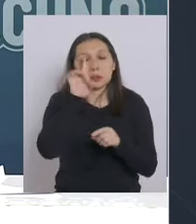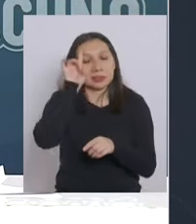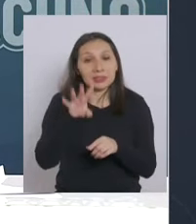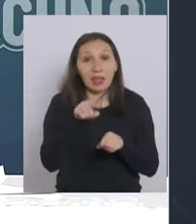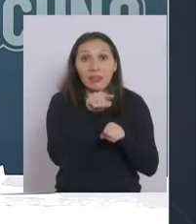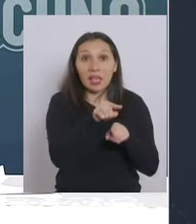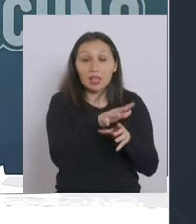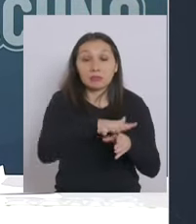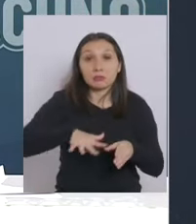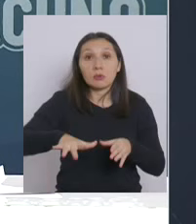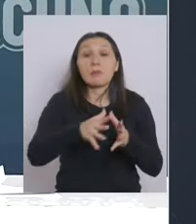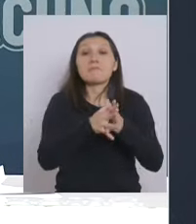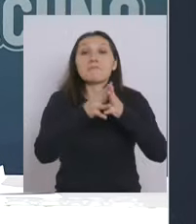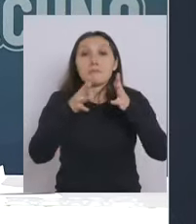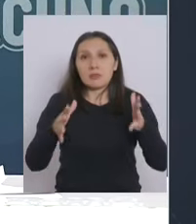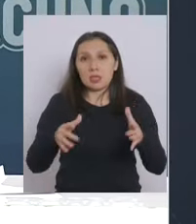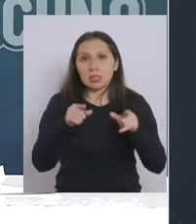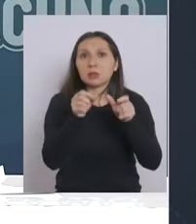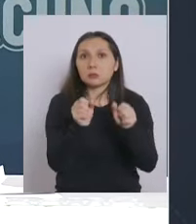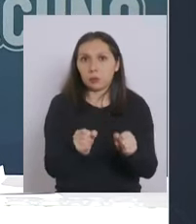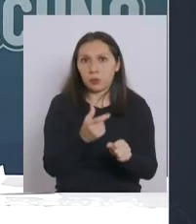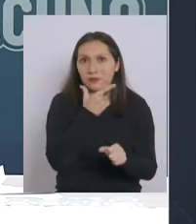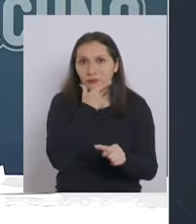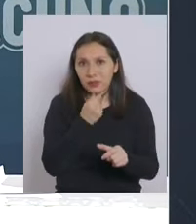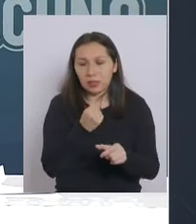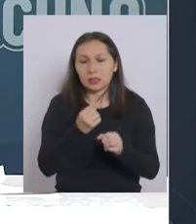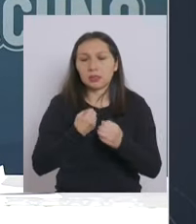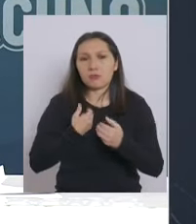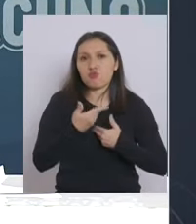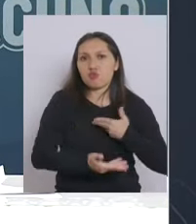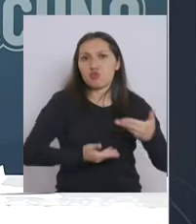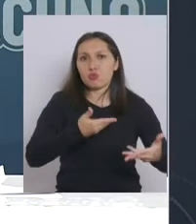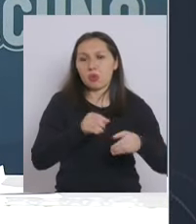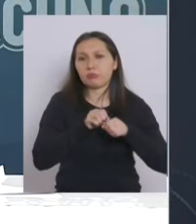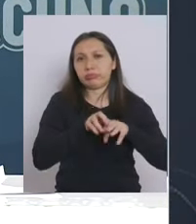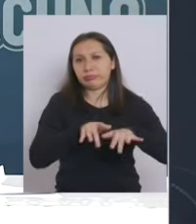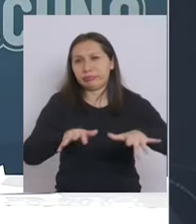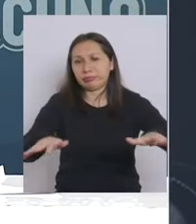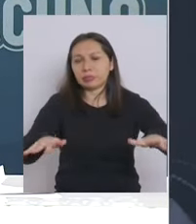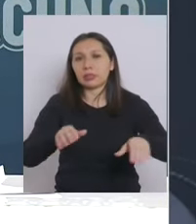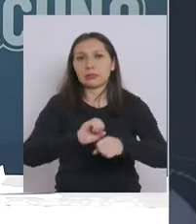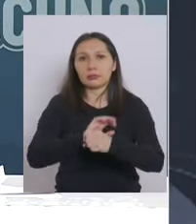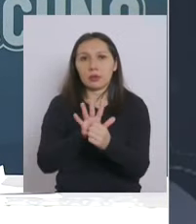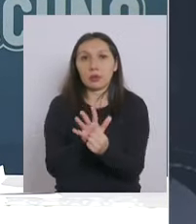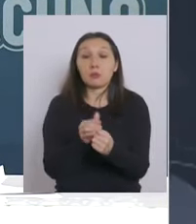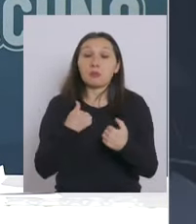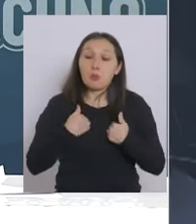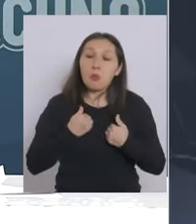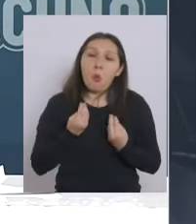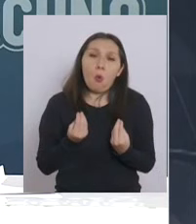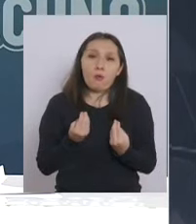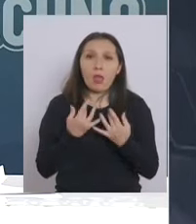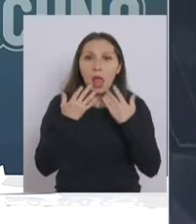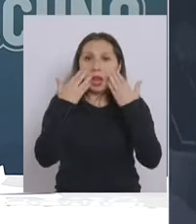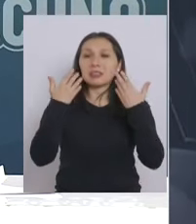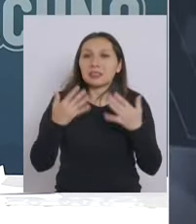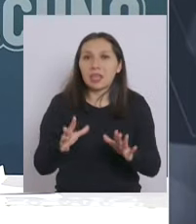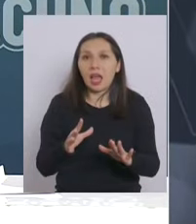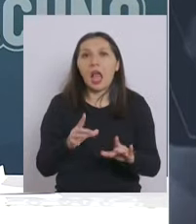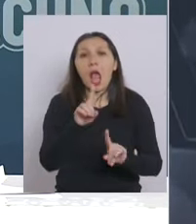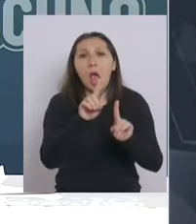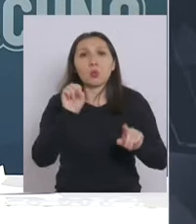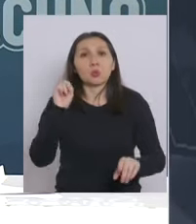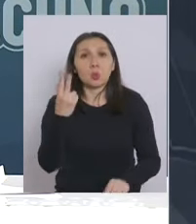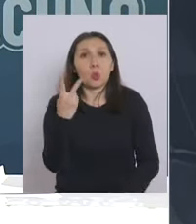comunidades hay mucho más posibilidad de transmisión del virus y obviamente que me alegro mucho que ya hayan recibido